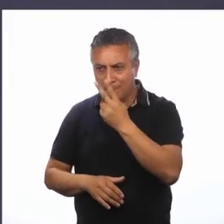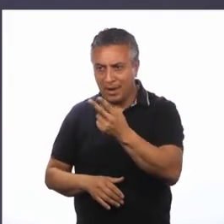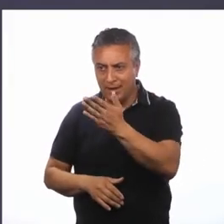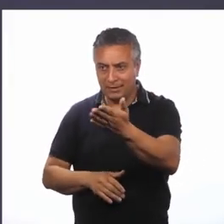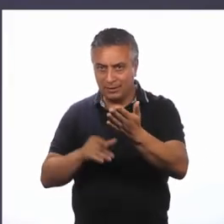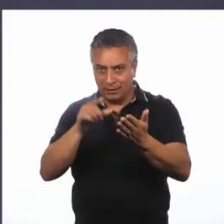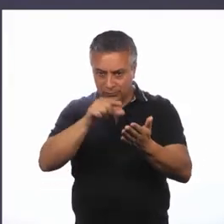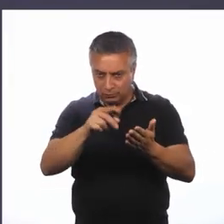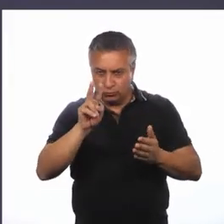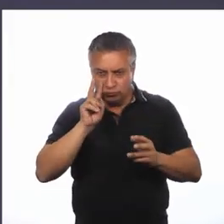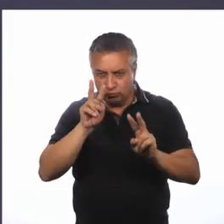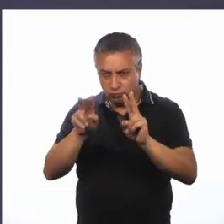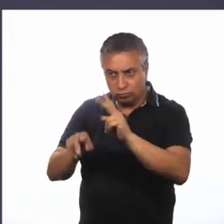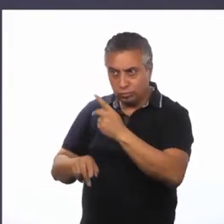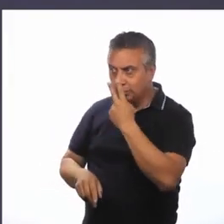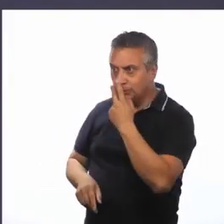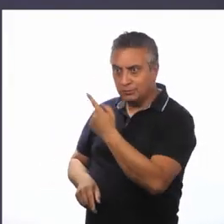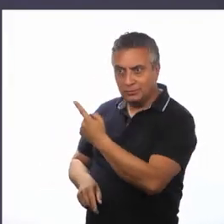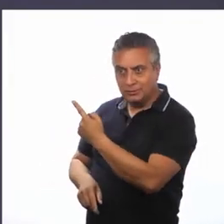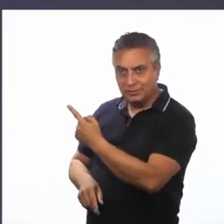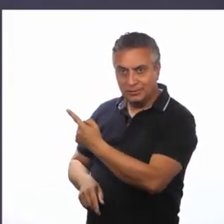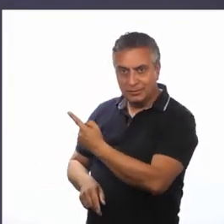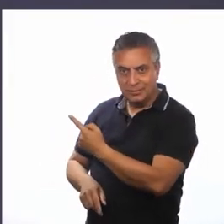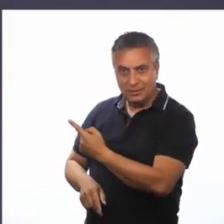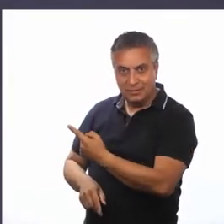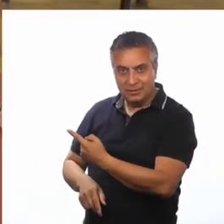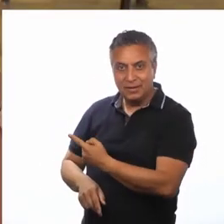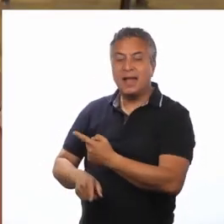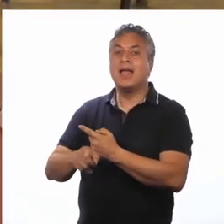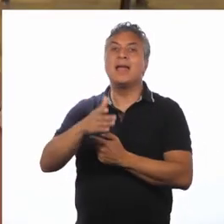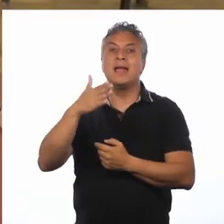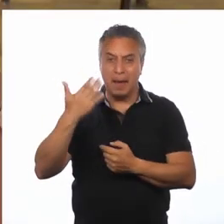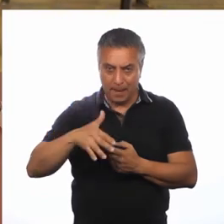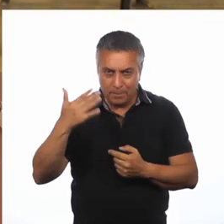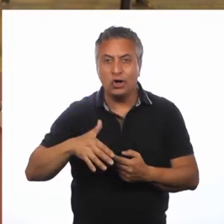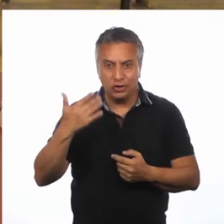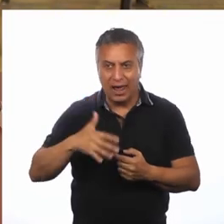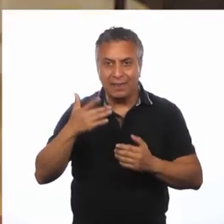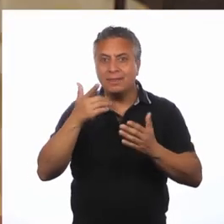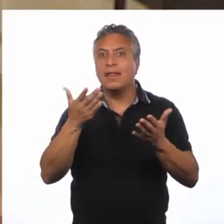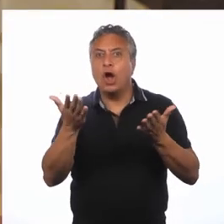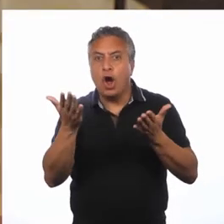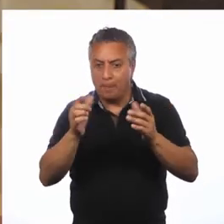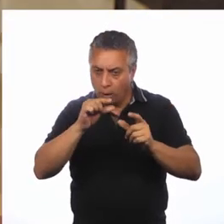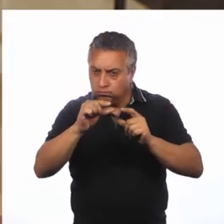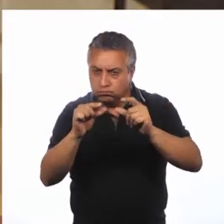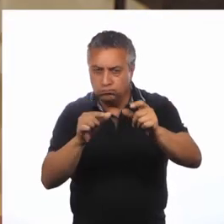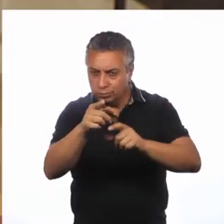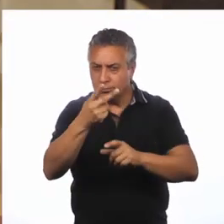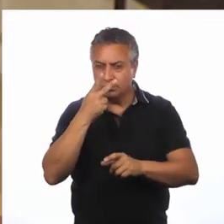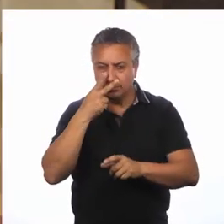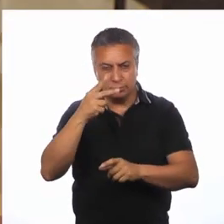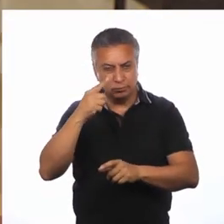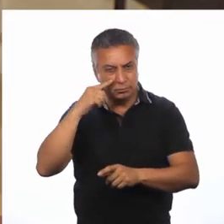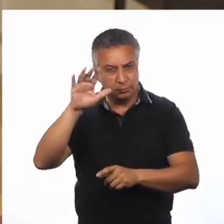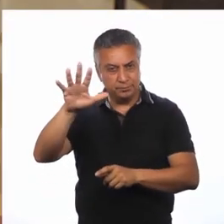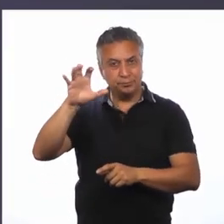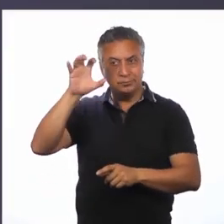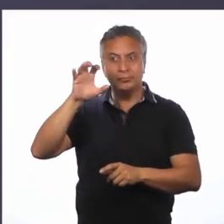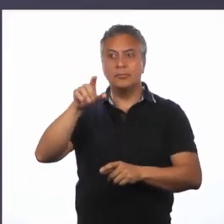ubicación De las bombillas De papel Es importante La ubicación Para que resulte De manera